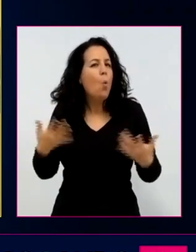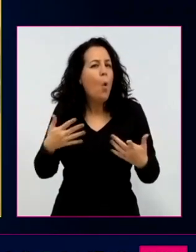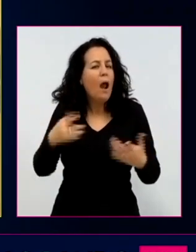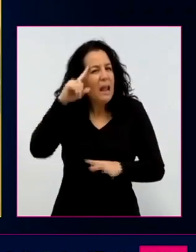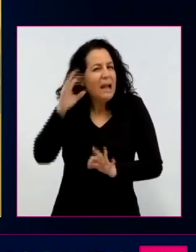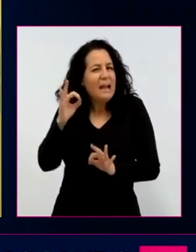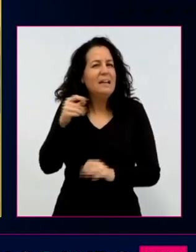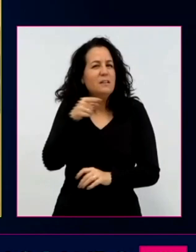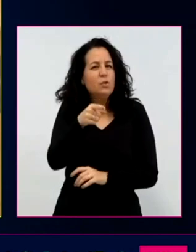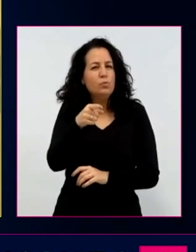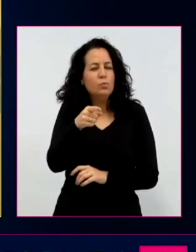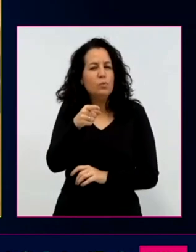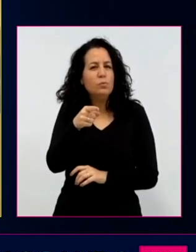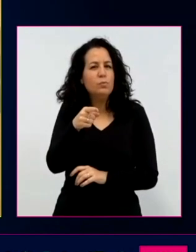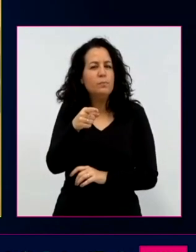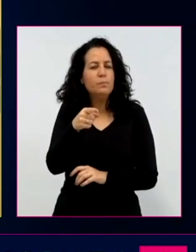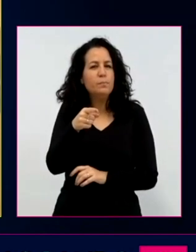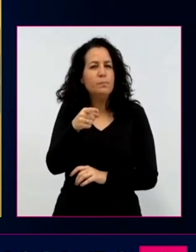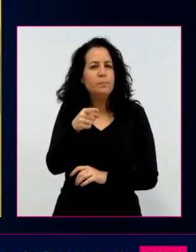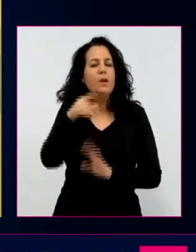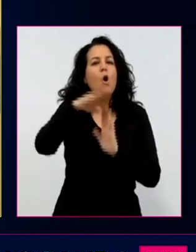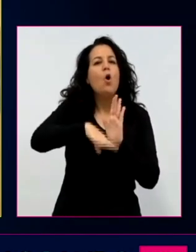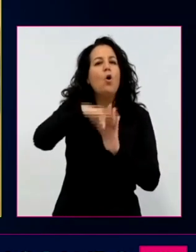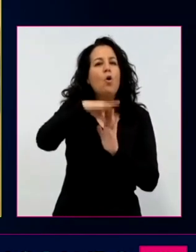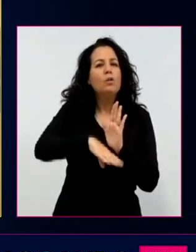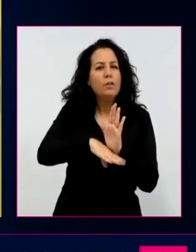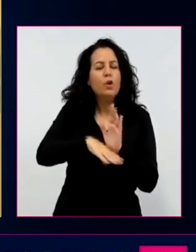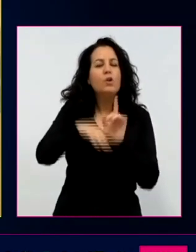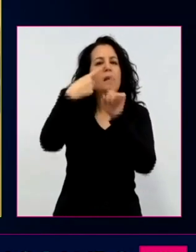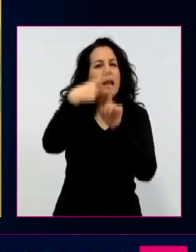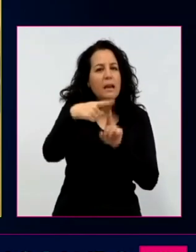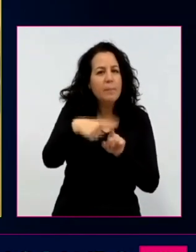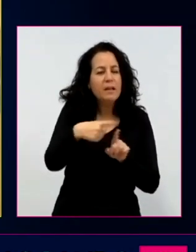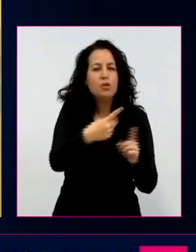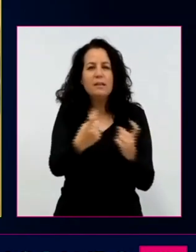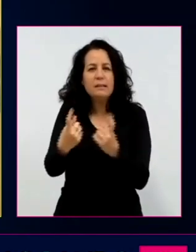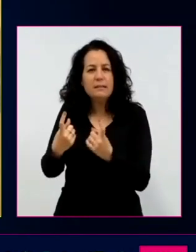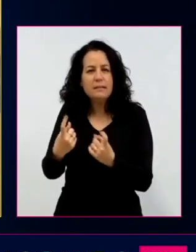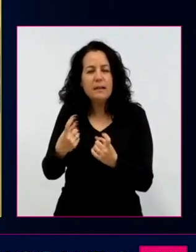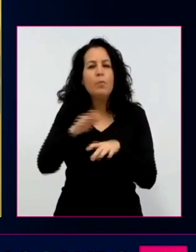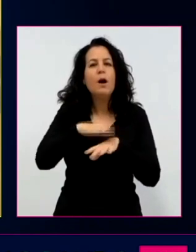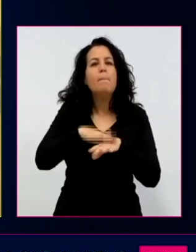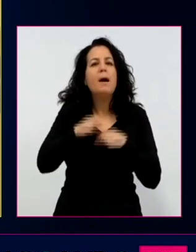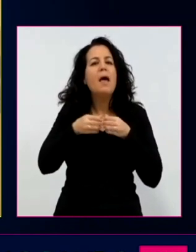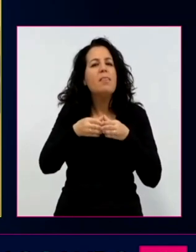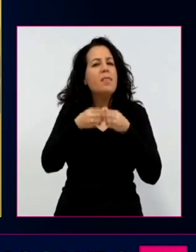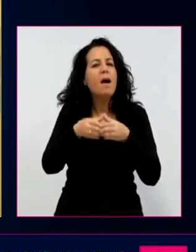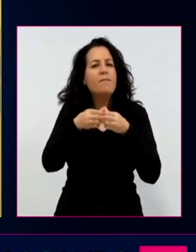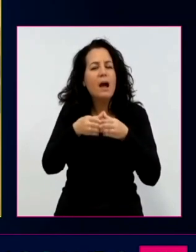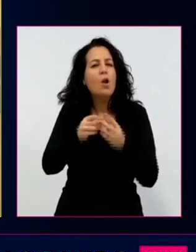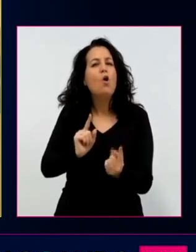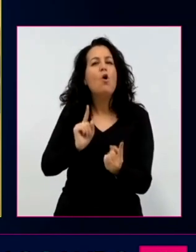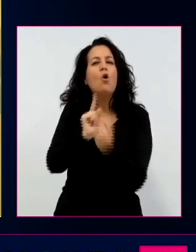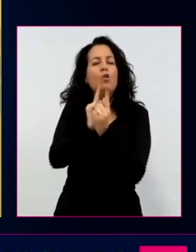que serían las condiciones los elementos que necesitamos para navegar contra el viento del machismo